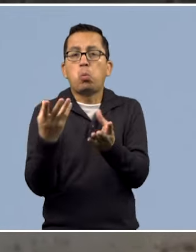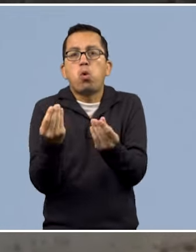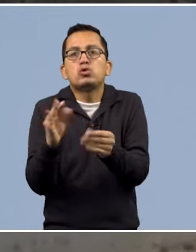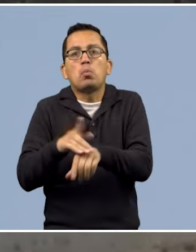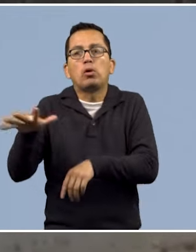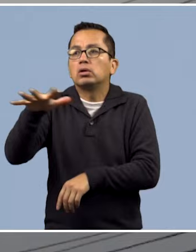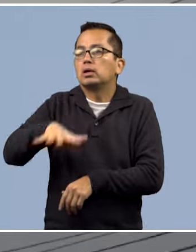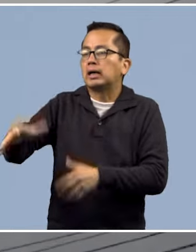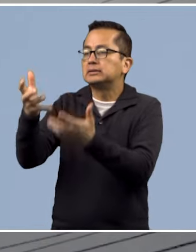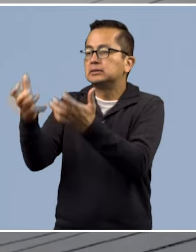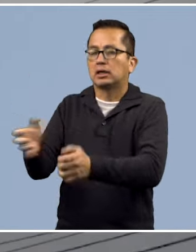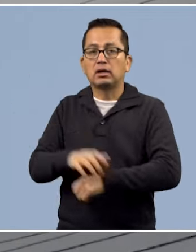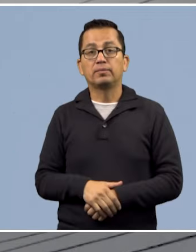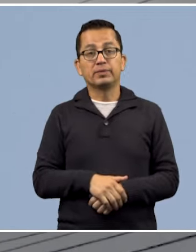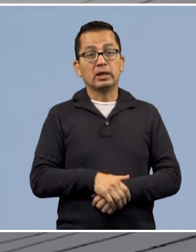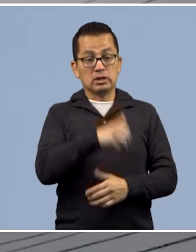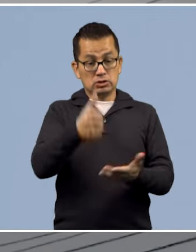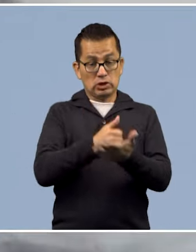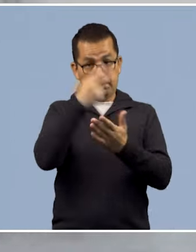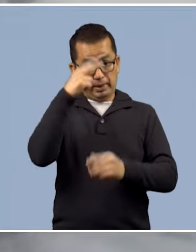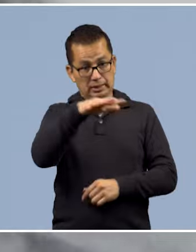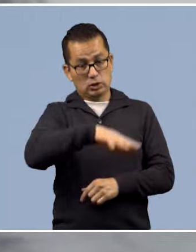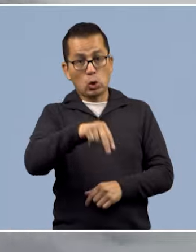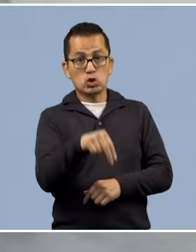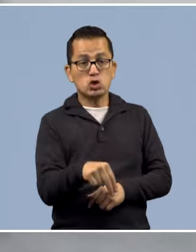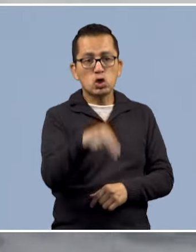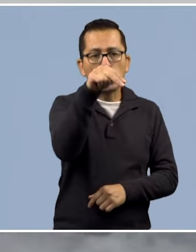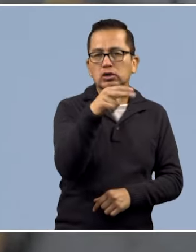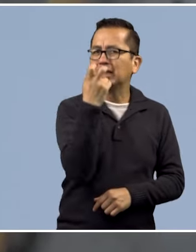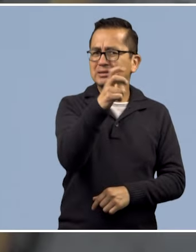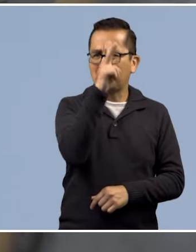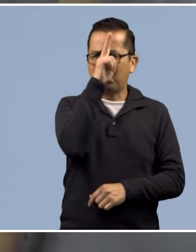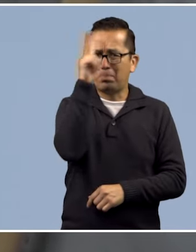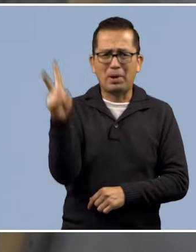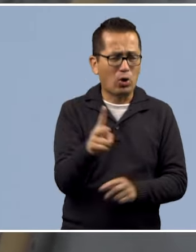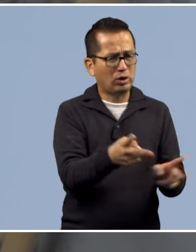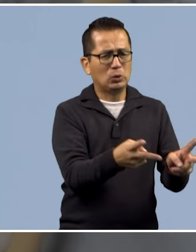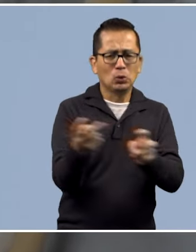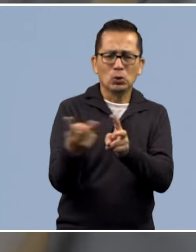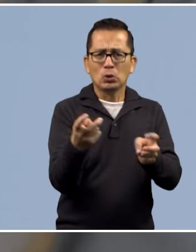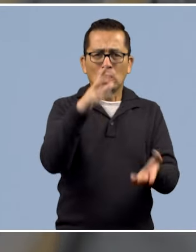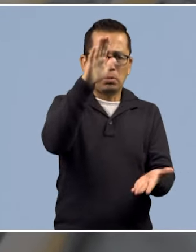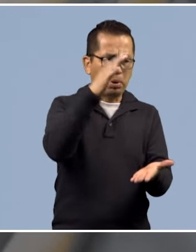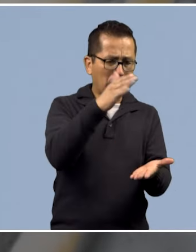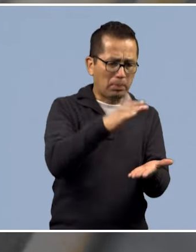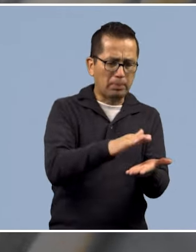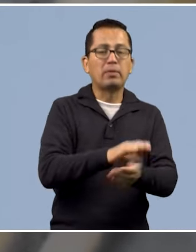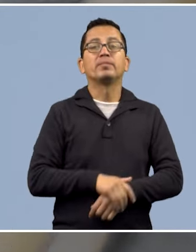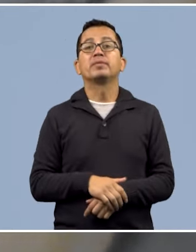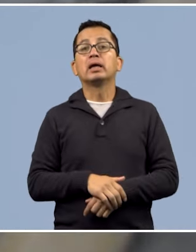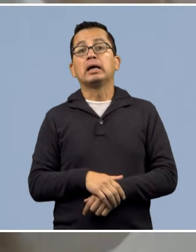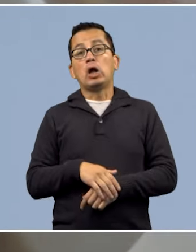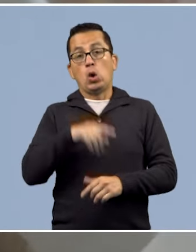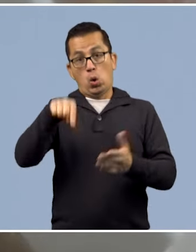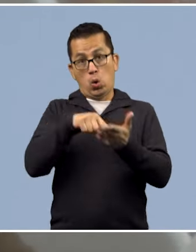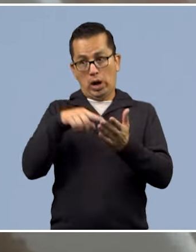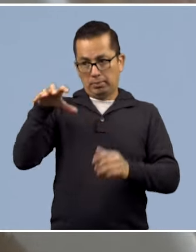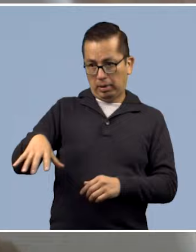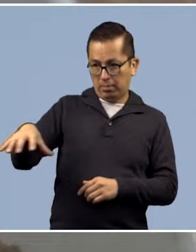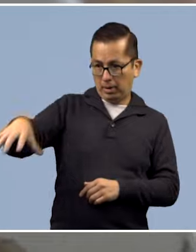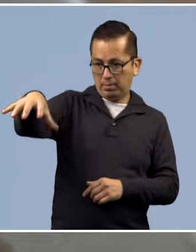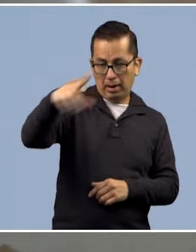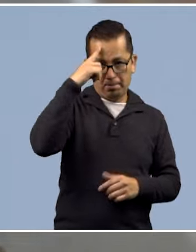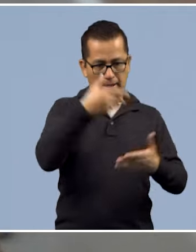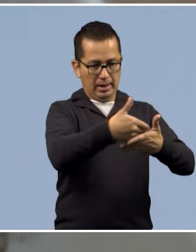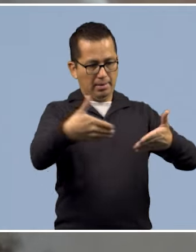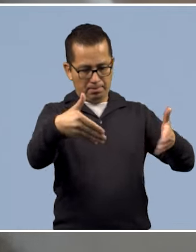La zona del norte de México concentra el mayor número de mantos sobreexplotados. En el caso de sistemas de agua que dependen de